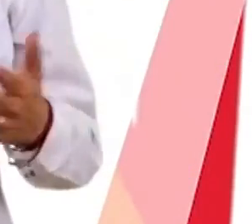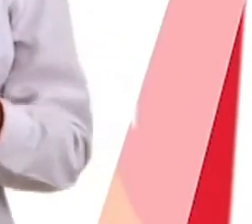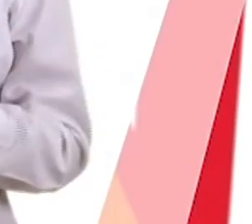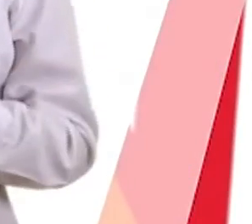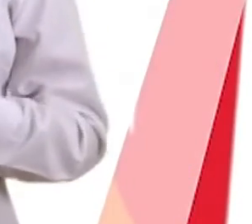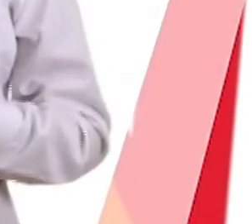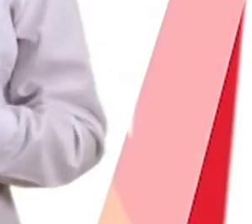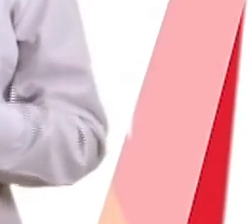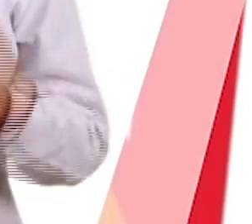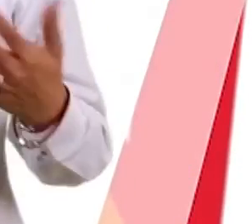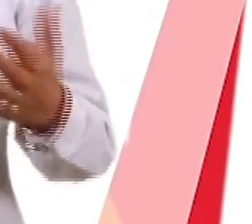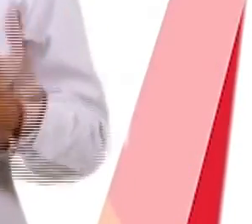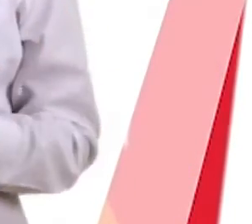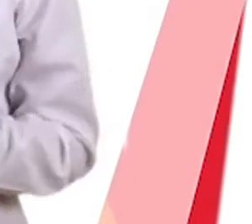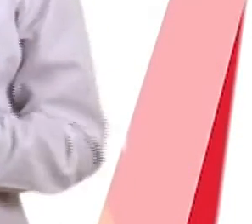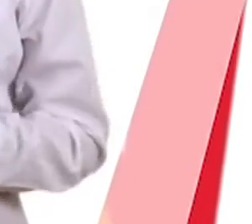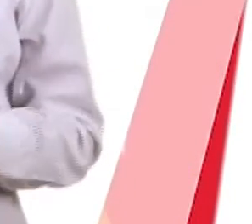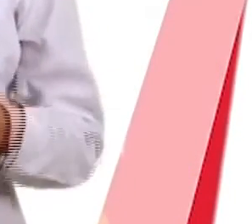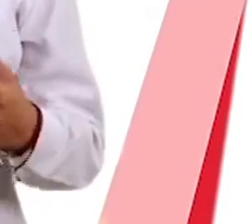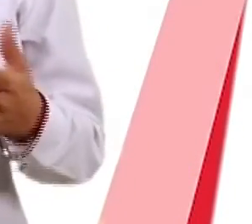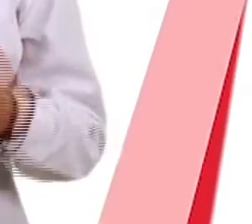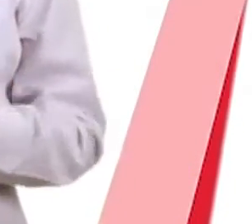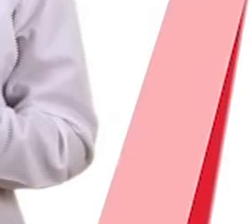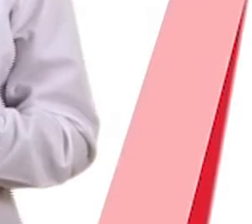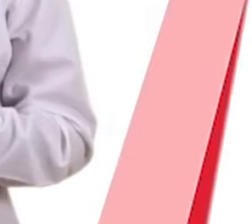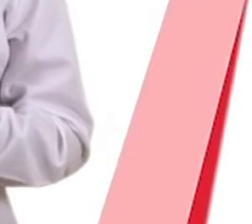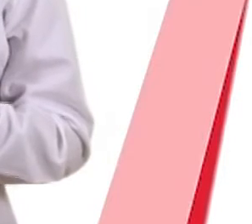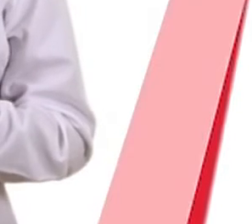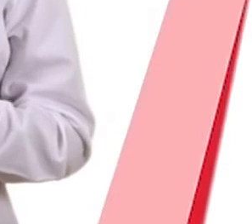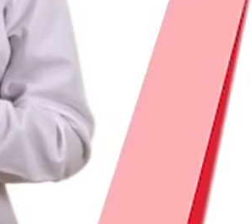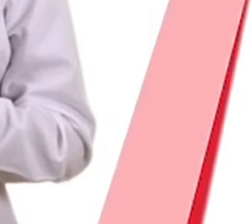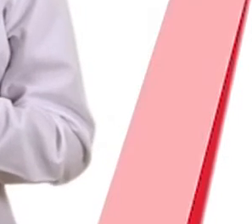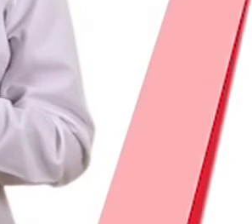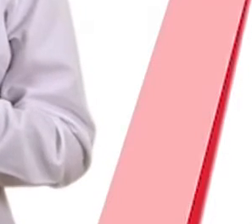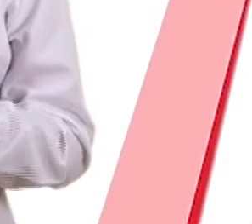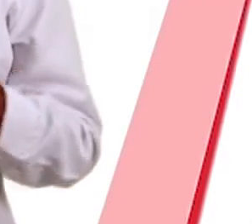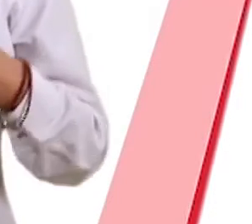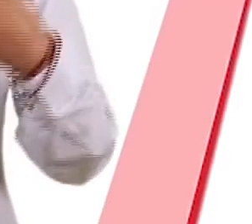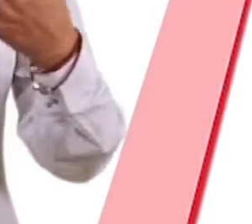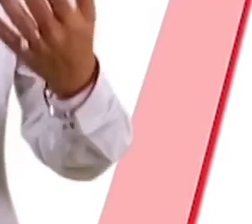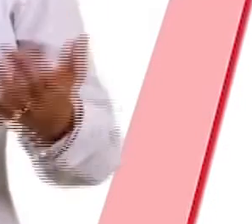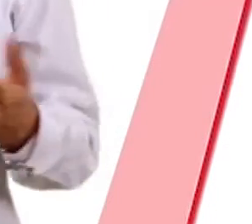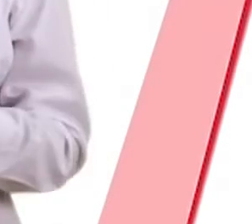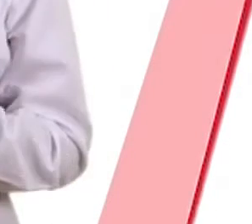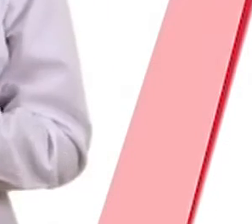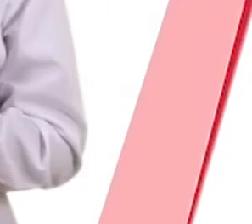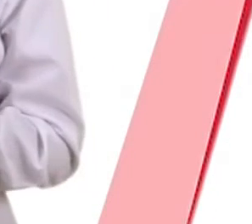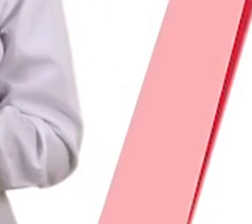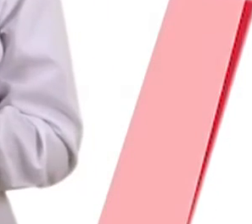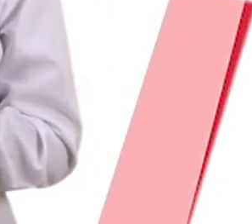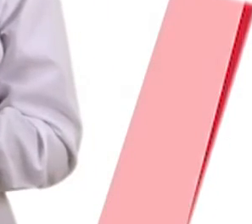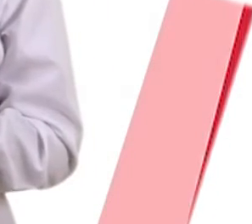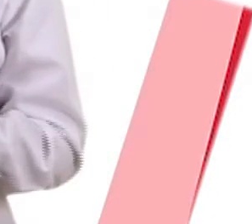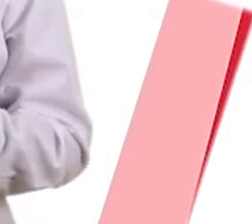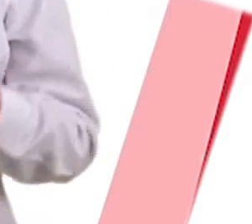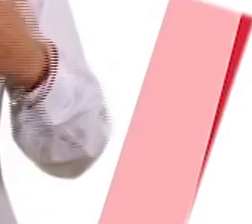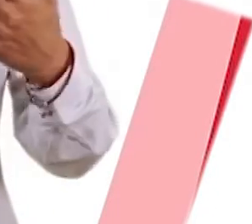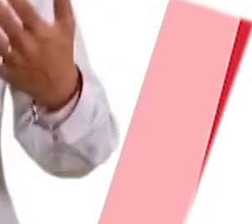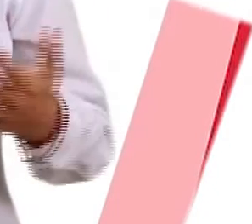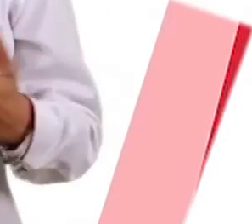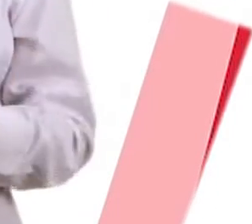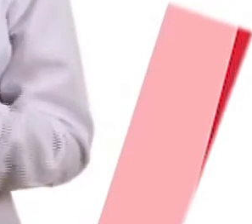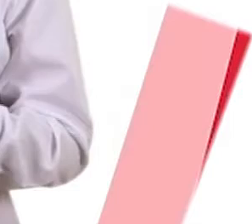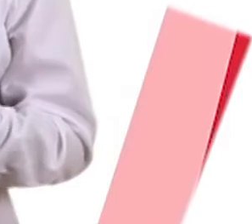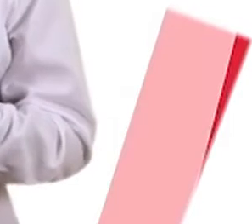hola les invito a ver Buena Vida el programa para las personas adultas mayores que les ayudará a mejorar su calidad de vida